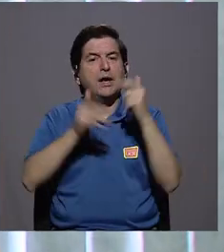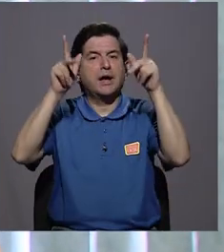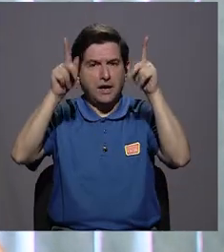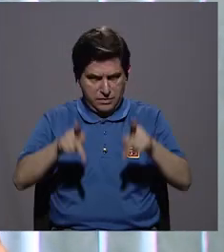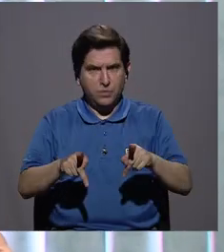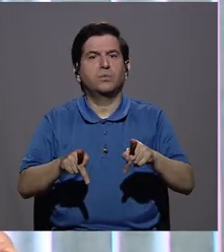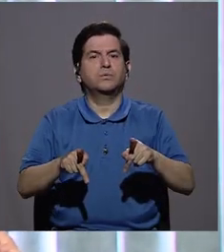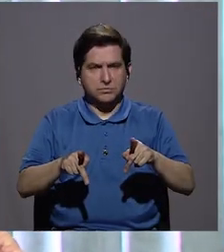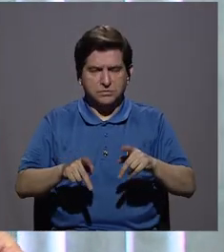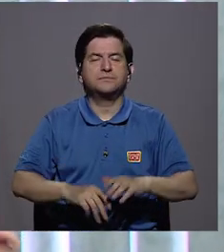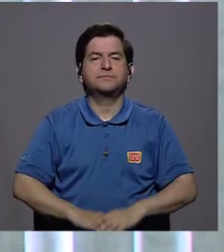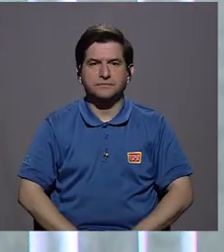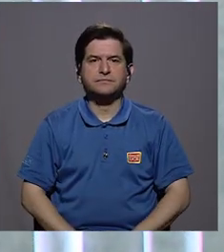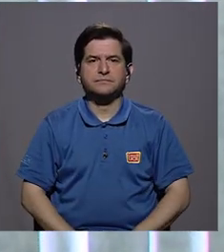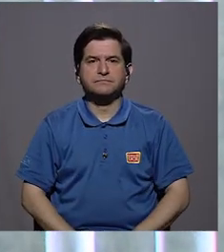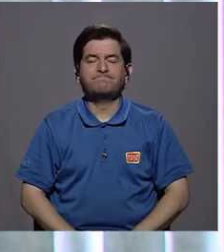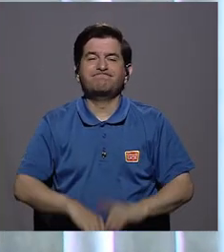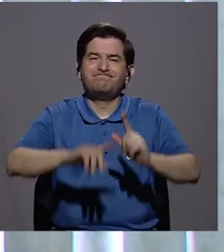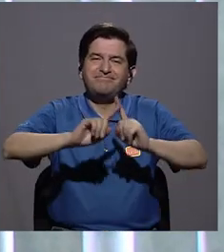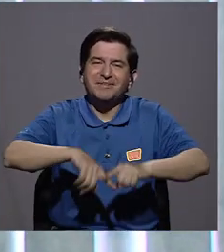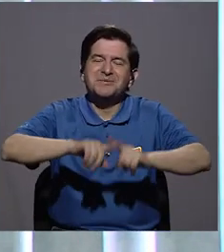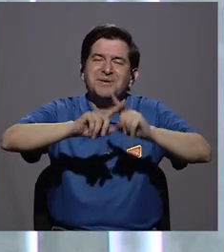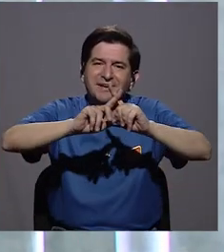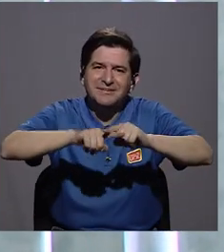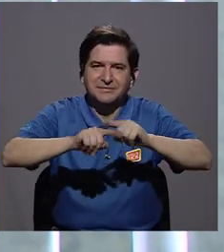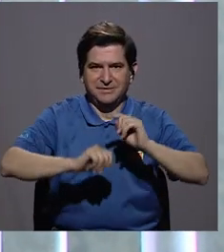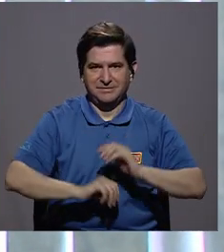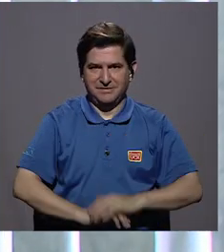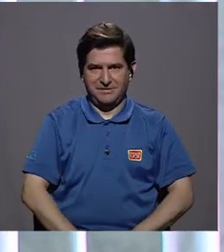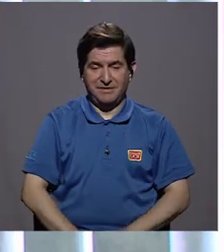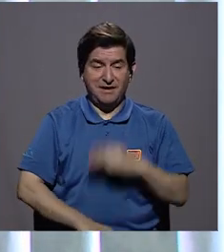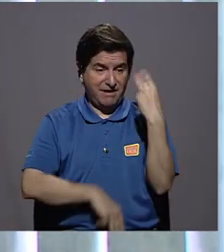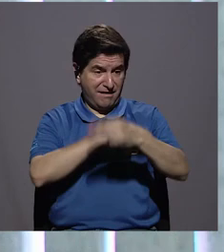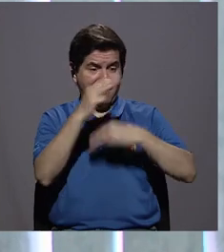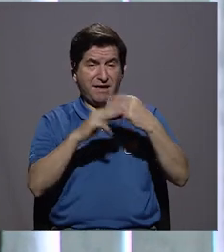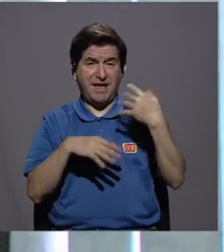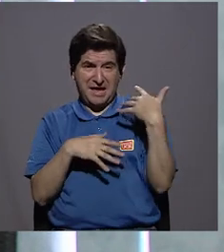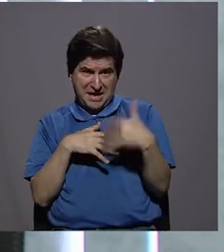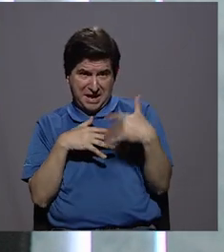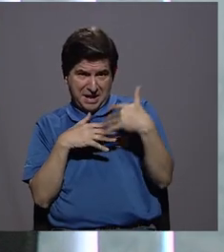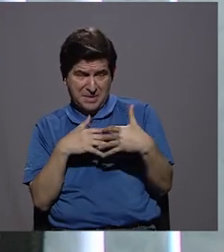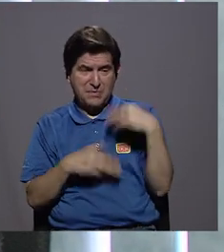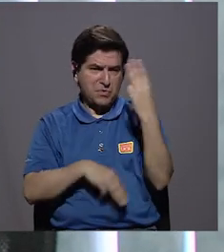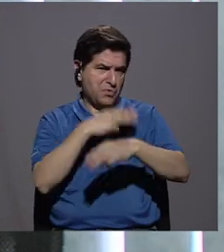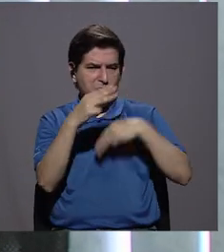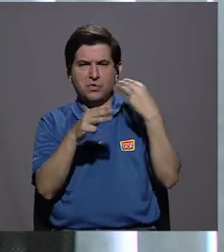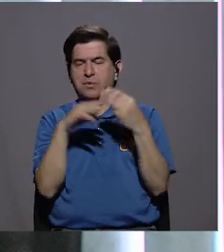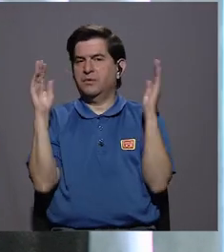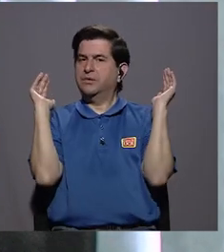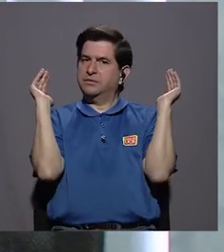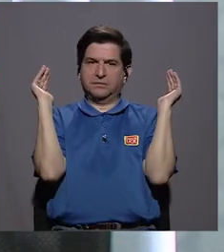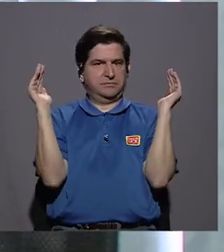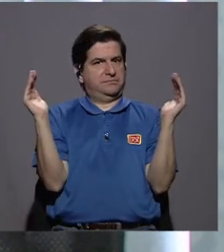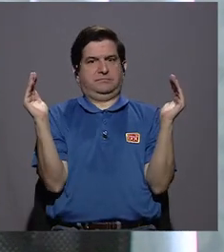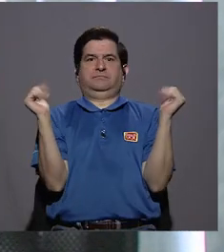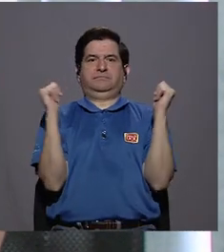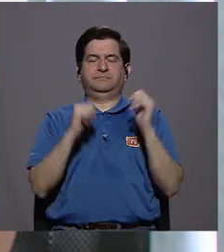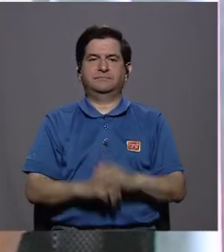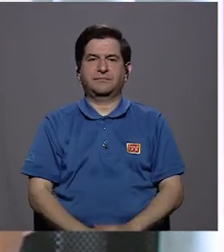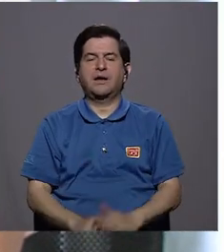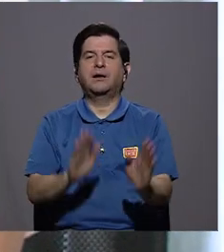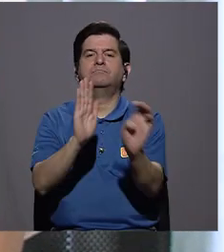pacientes produce mucho dolor. Y es que depende, Fabiola, en el mundo de las heridas es un mundo muy, muy grande, ¿verdad?